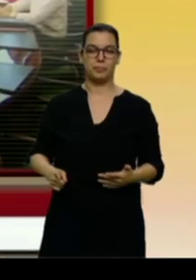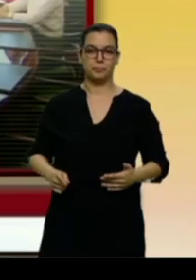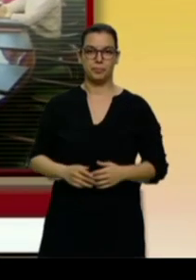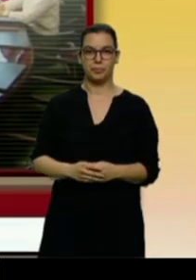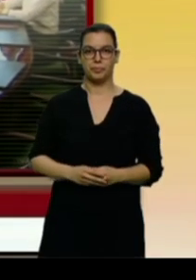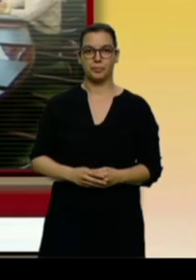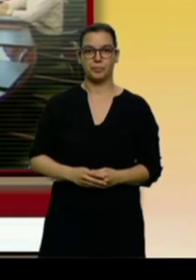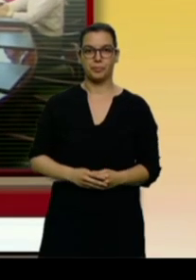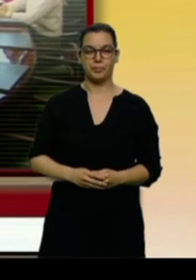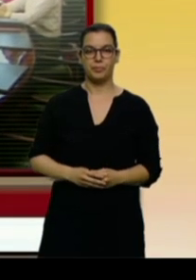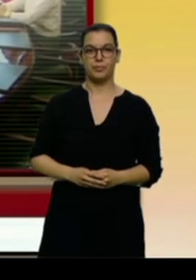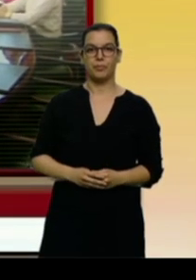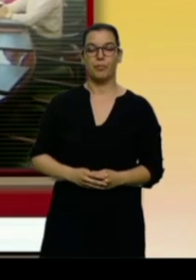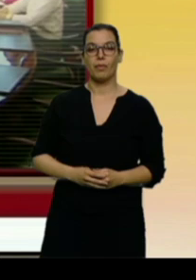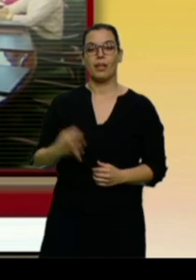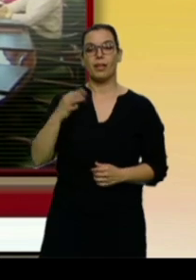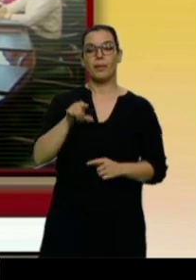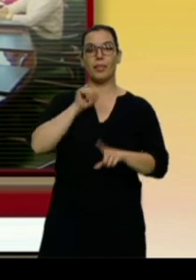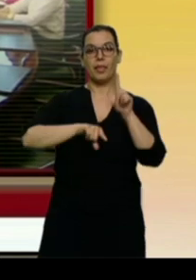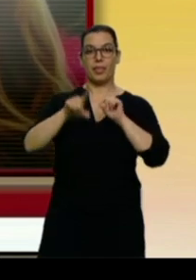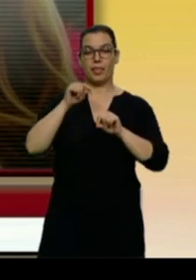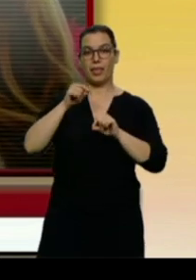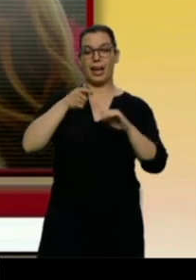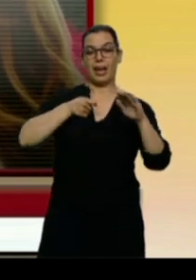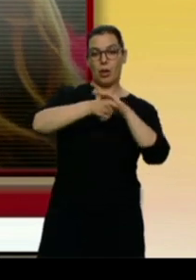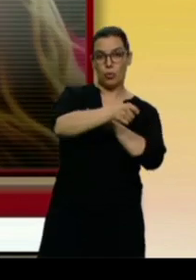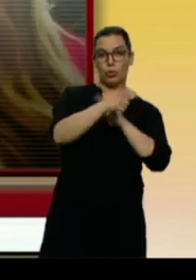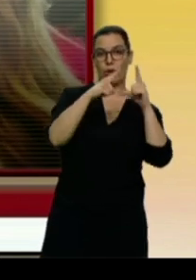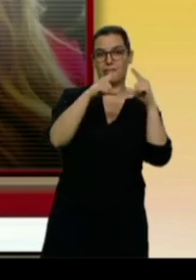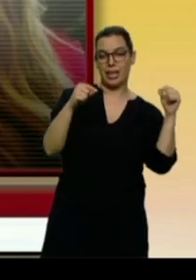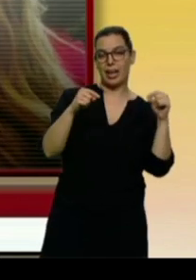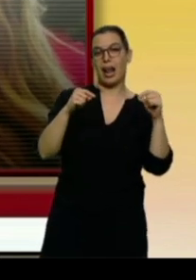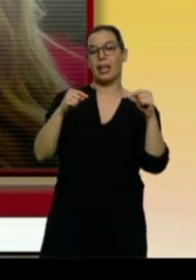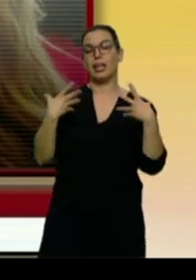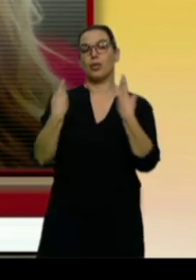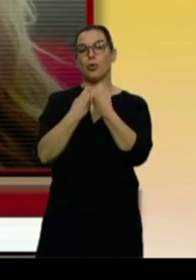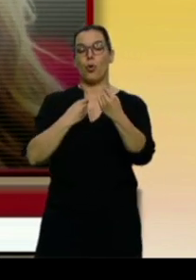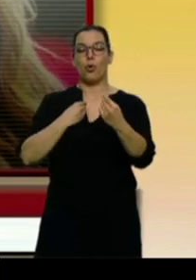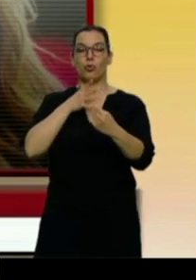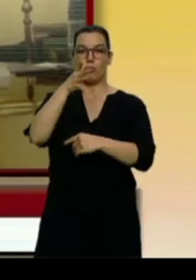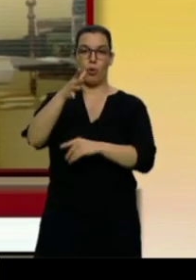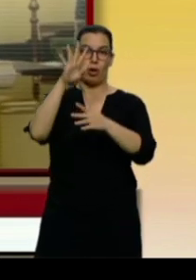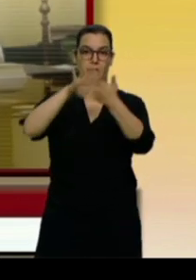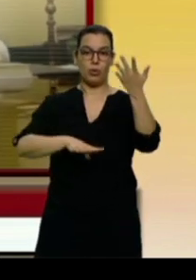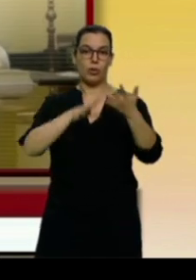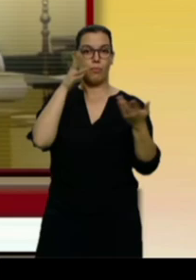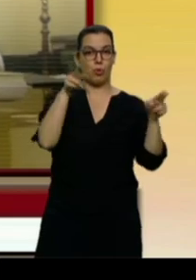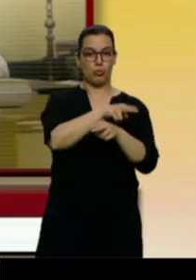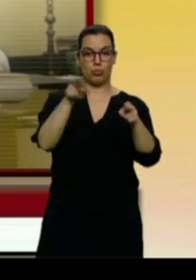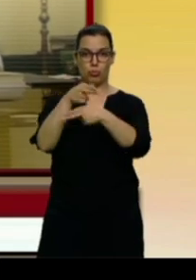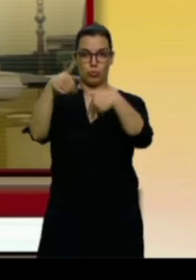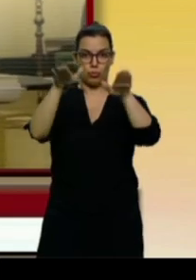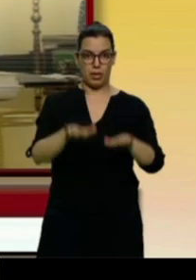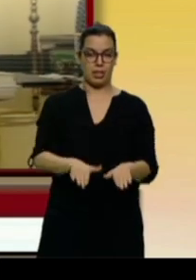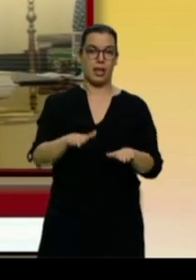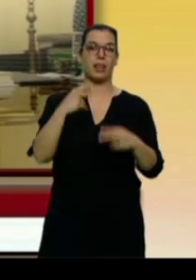Tiene que decidir sobre los recursos que presentaron Esquerra y Junts per Cataluña contra la suspensión de los diputados en prisión preventiva por